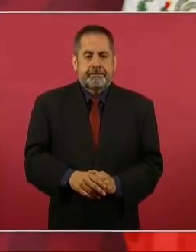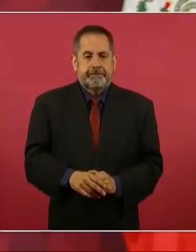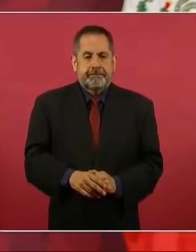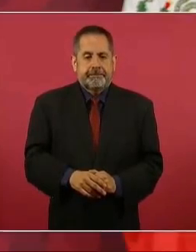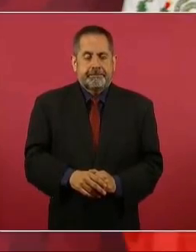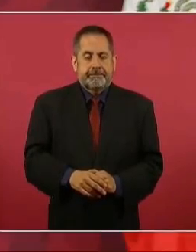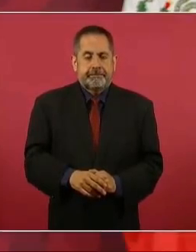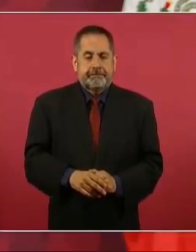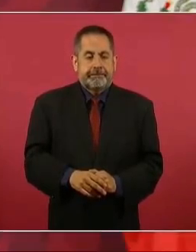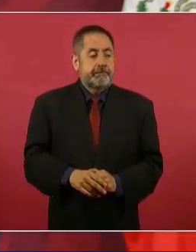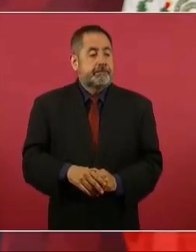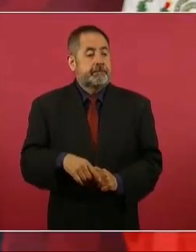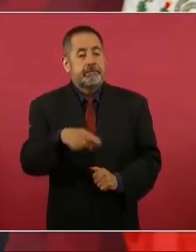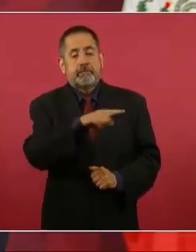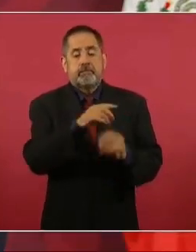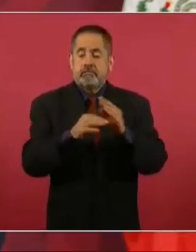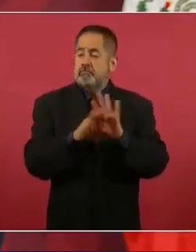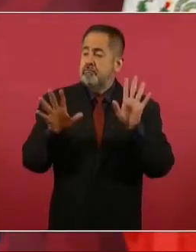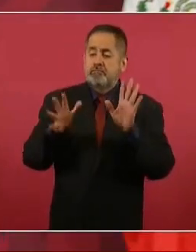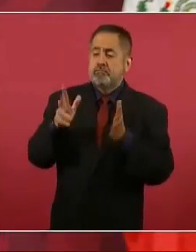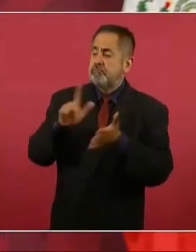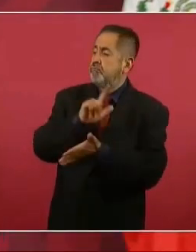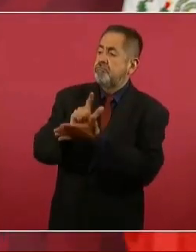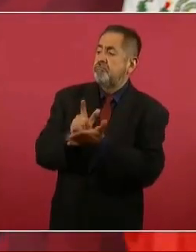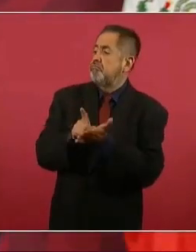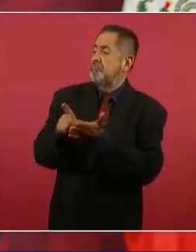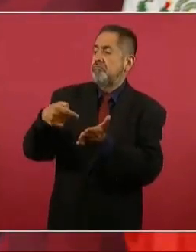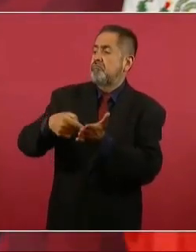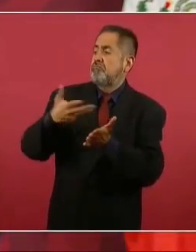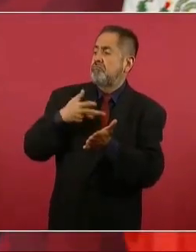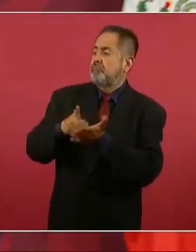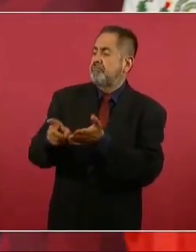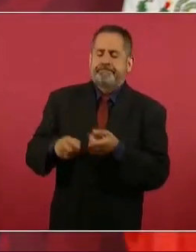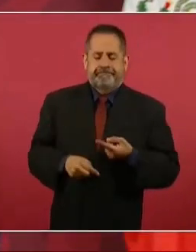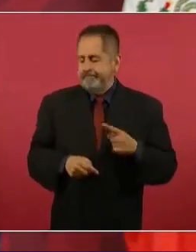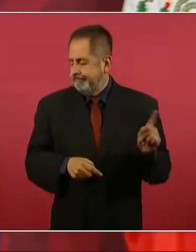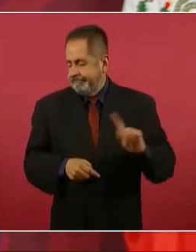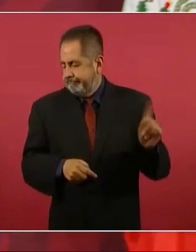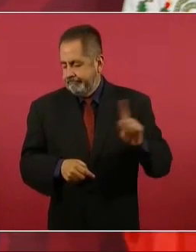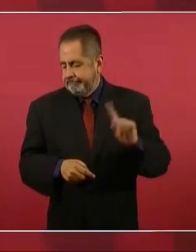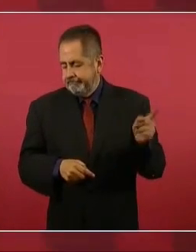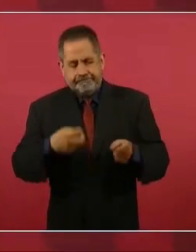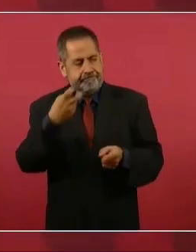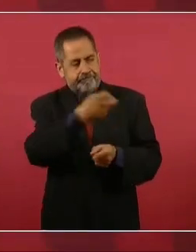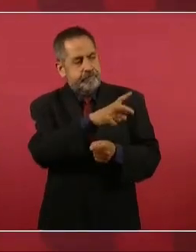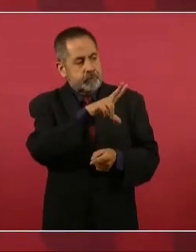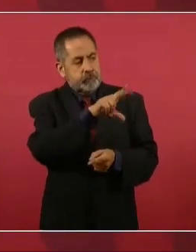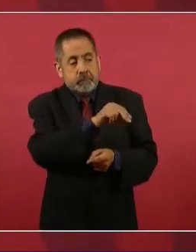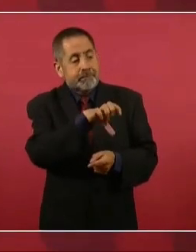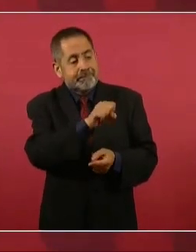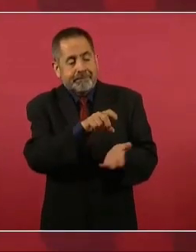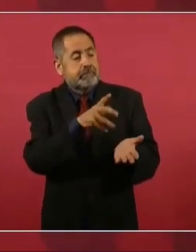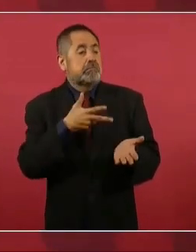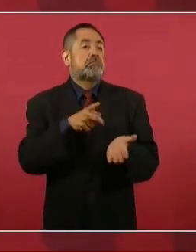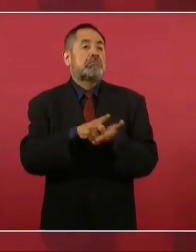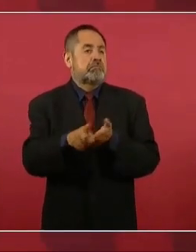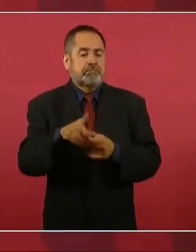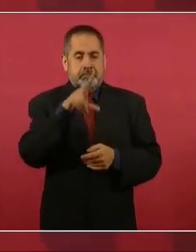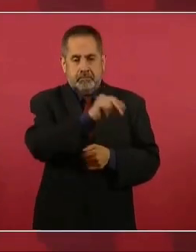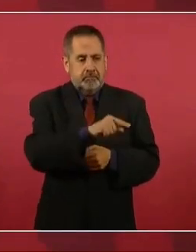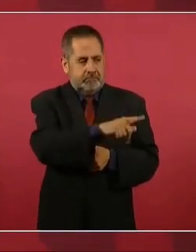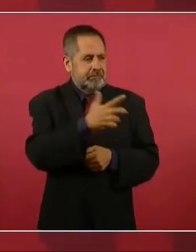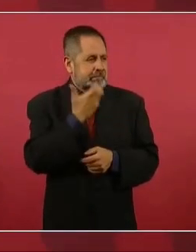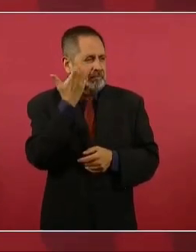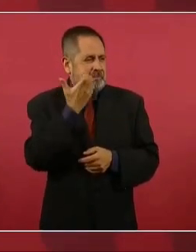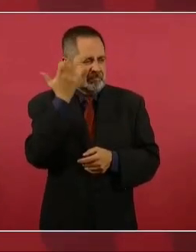Y alegan Estado de Derecho. No, no, no, no, no, eso no es Estado de Derecho, eso es Estado de